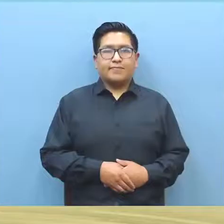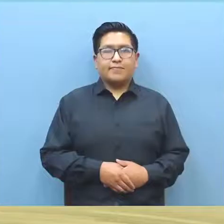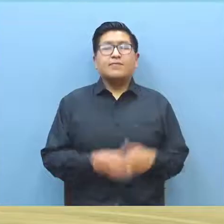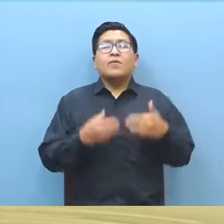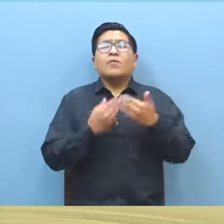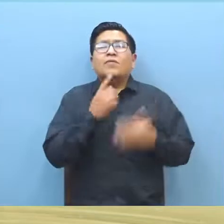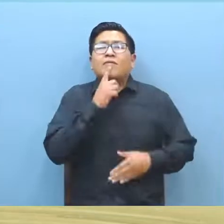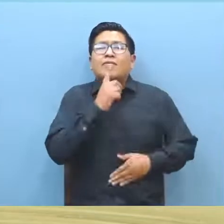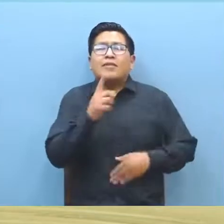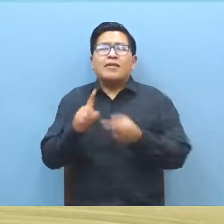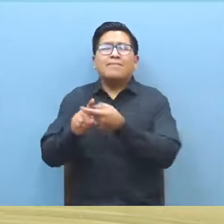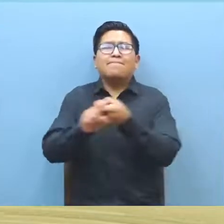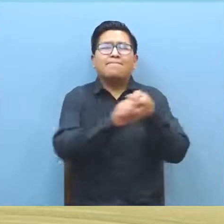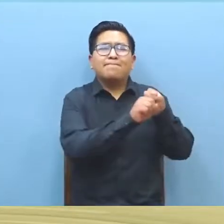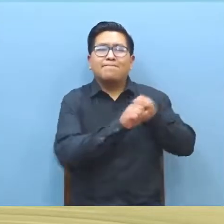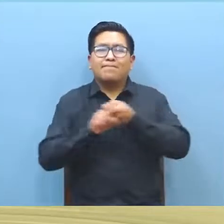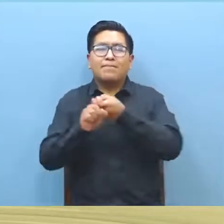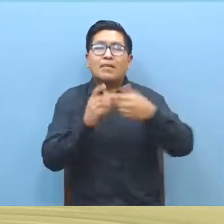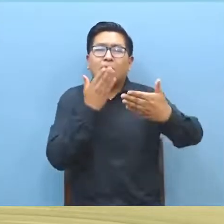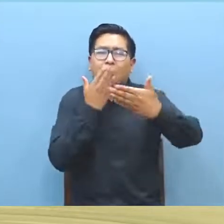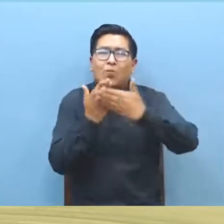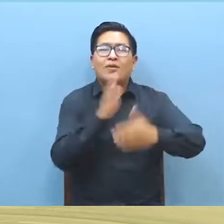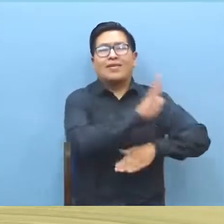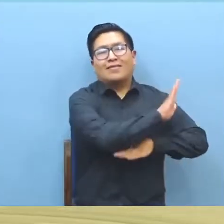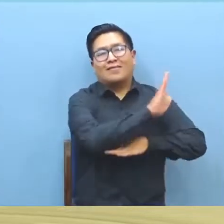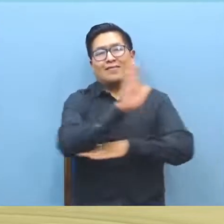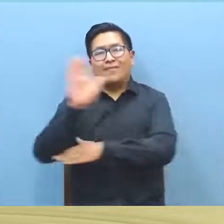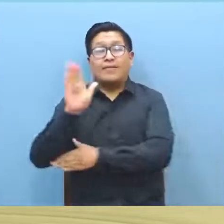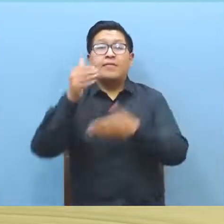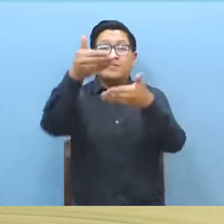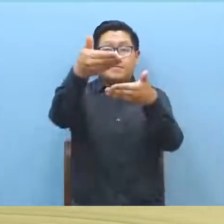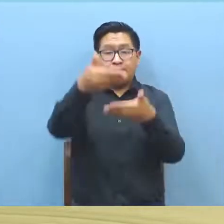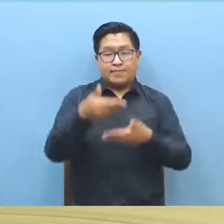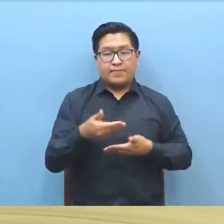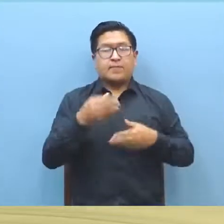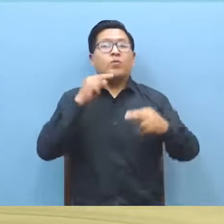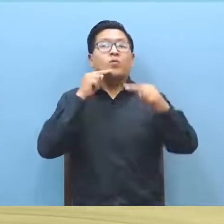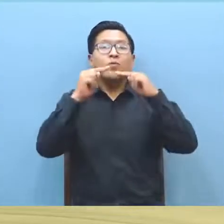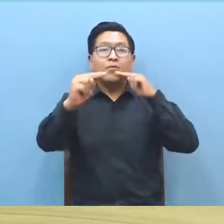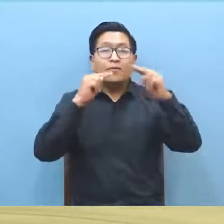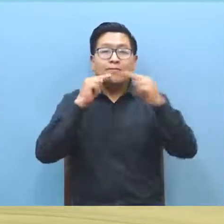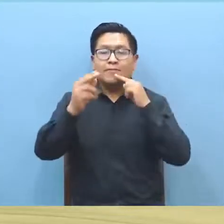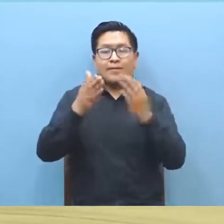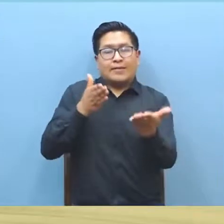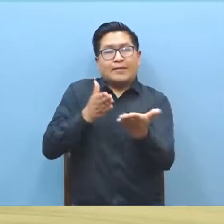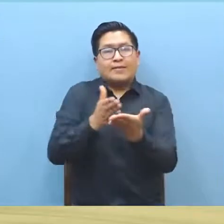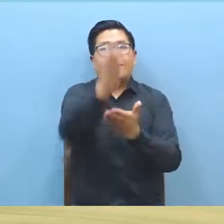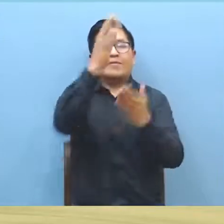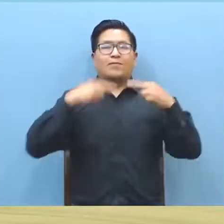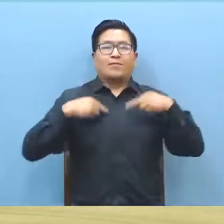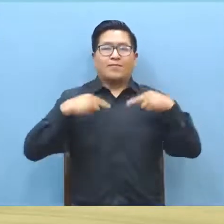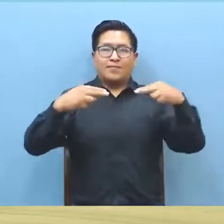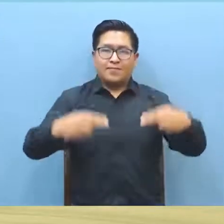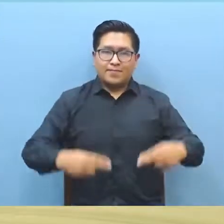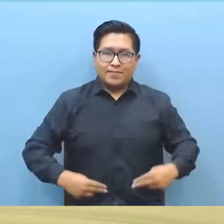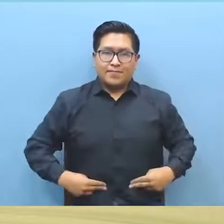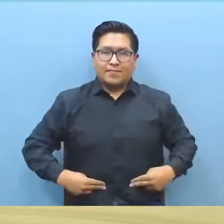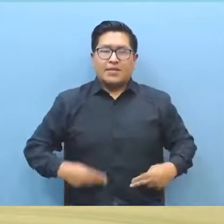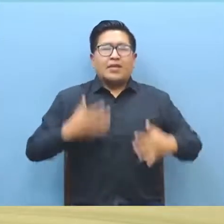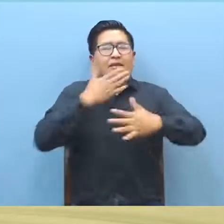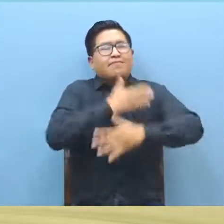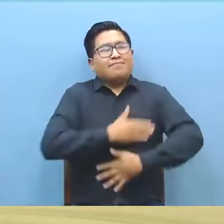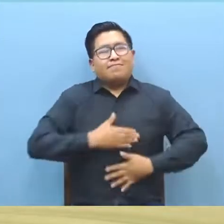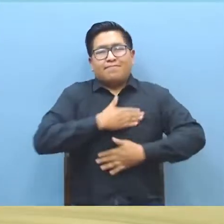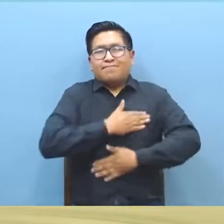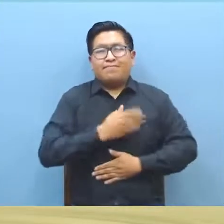¿Cómo están queridos amigos? Tengan todos muy buenas tardes, sean bienvenidos a DP Noticias, el informativo de los derechos humanos. Será un placer